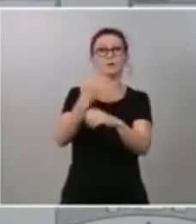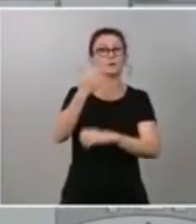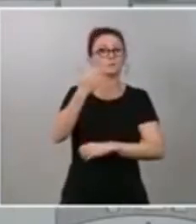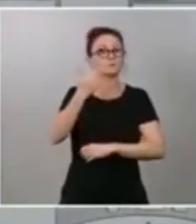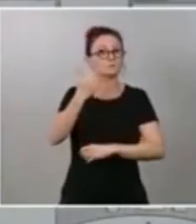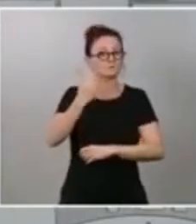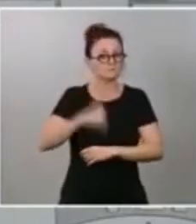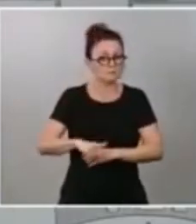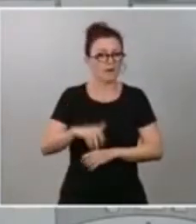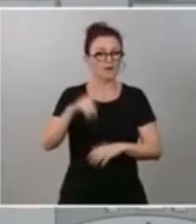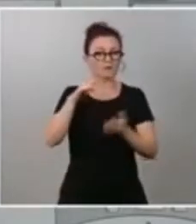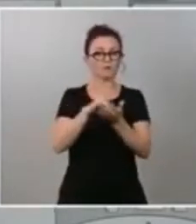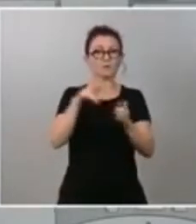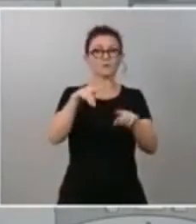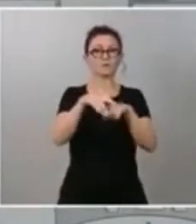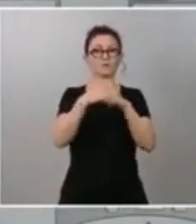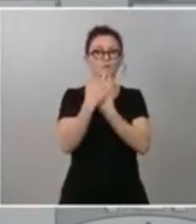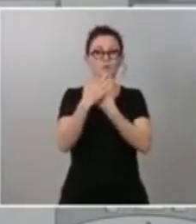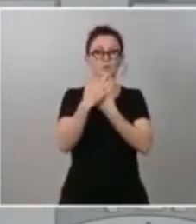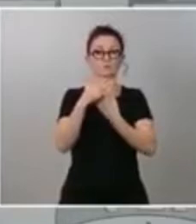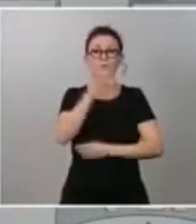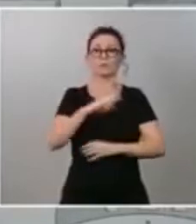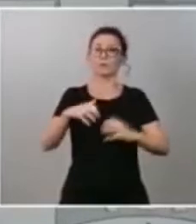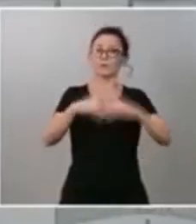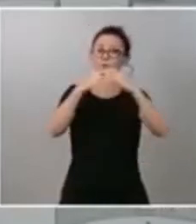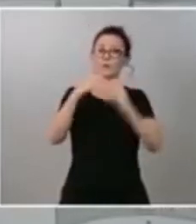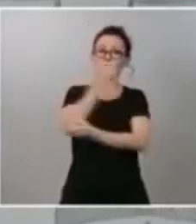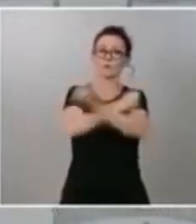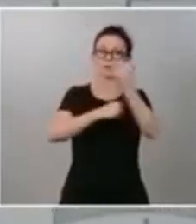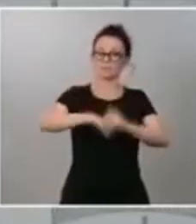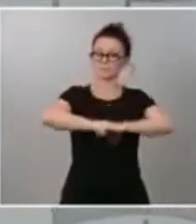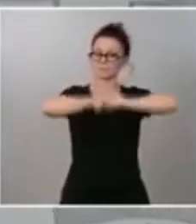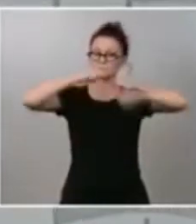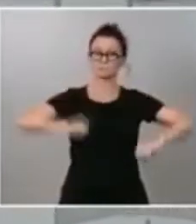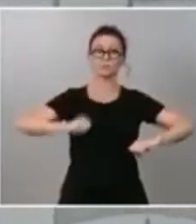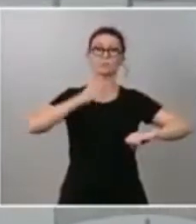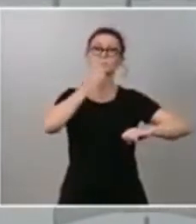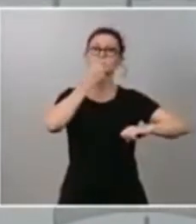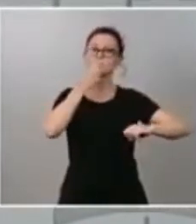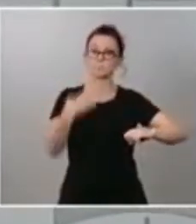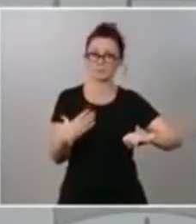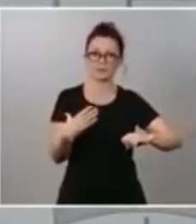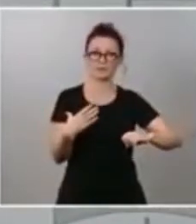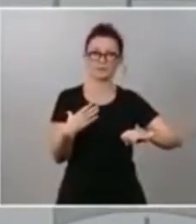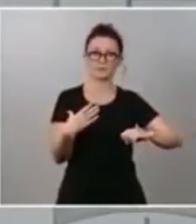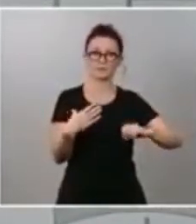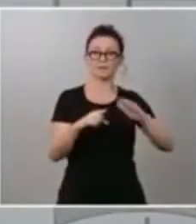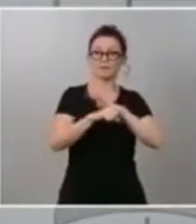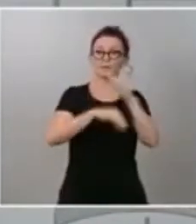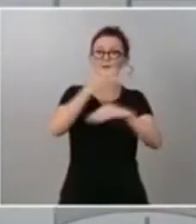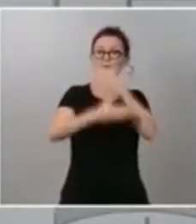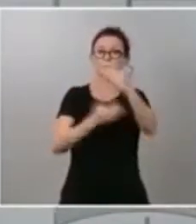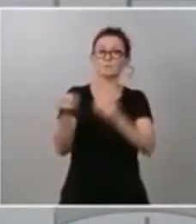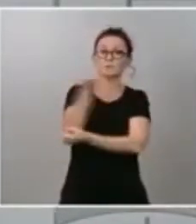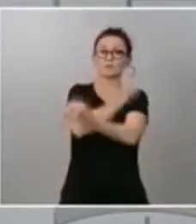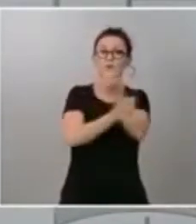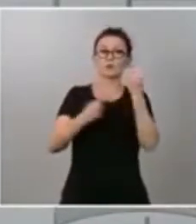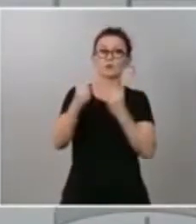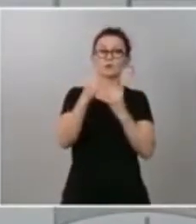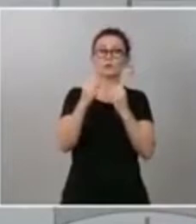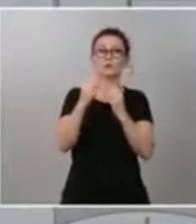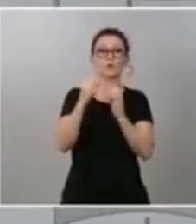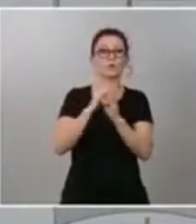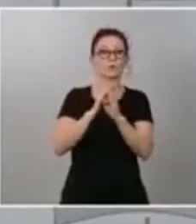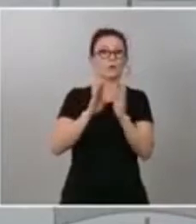consolidado la recuperación económica tengamos unos niveles de crecimiento económico como los que teníamos antes de la